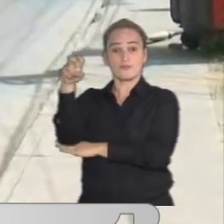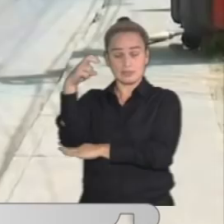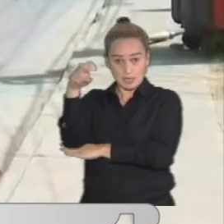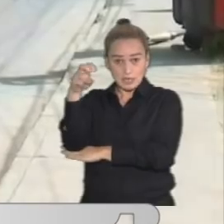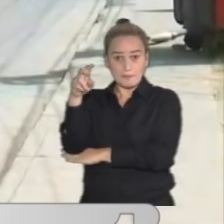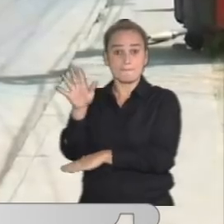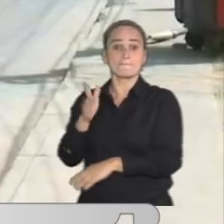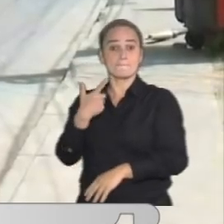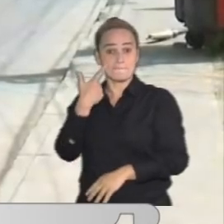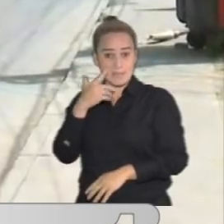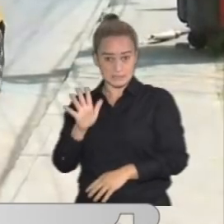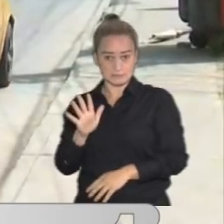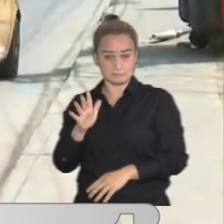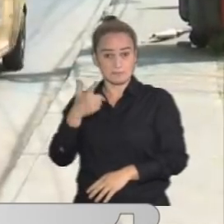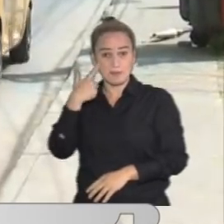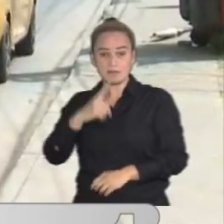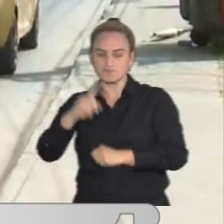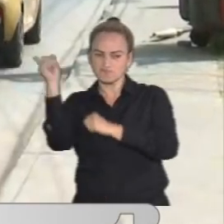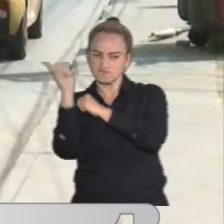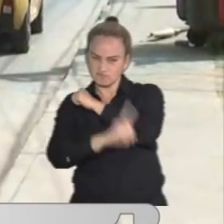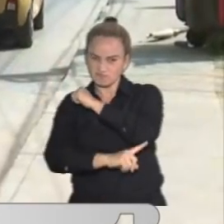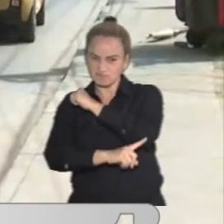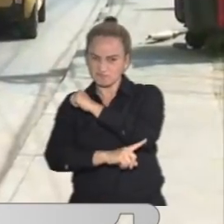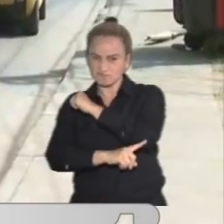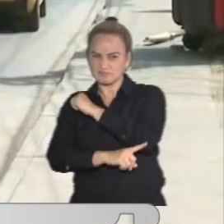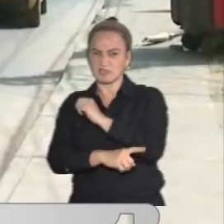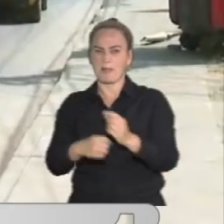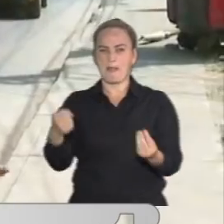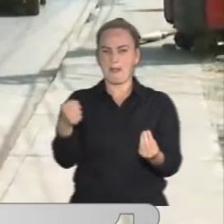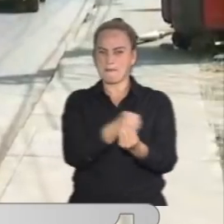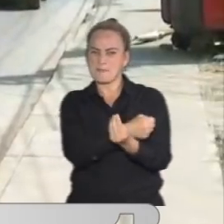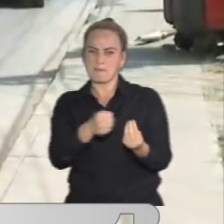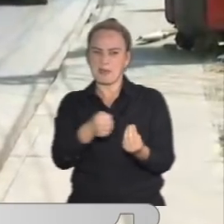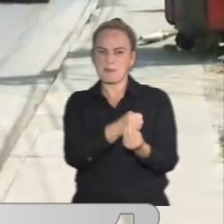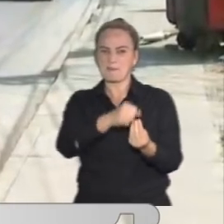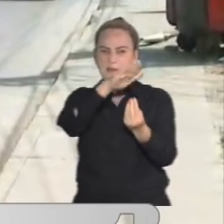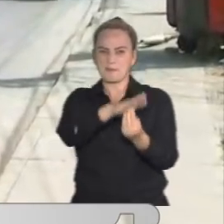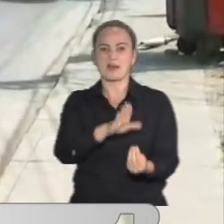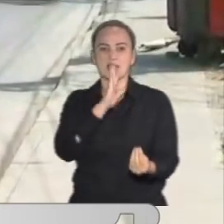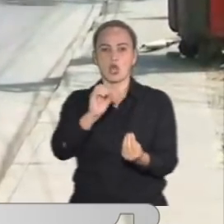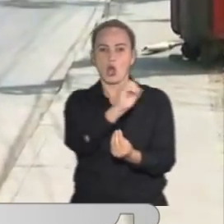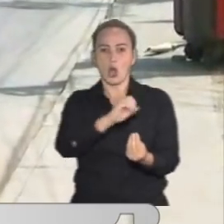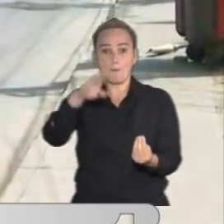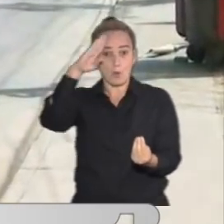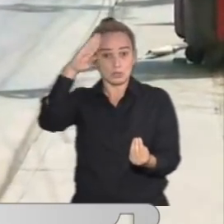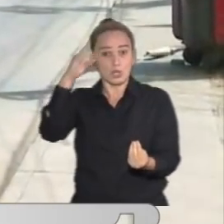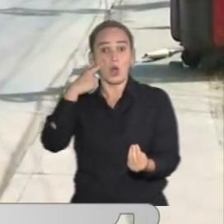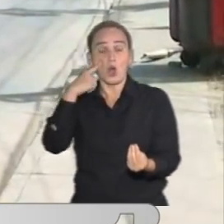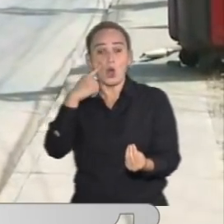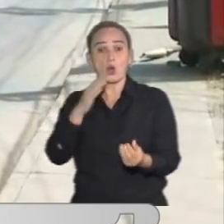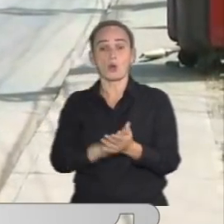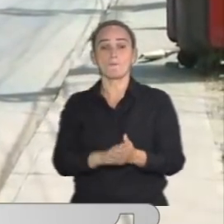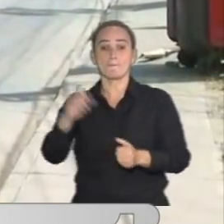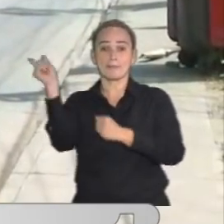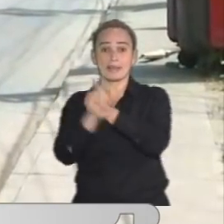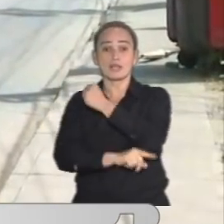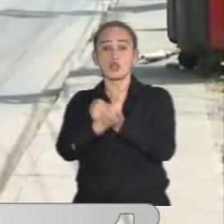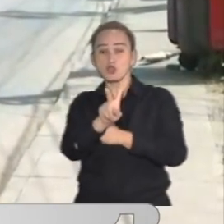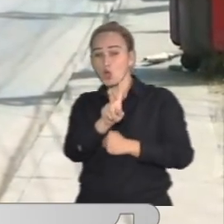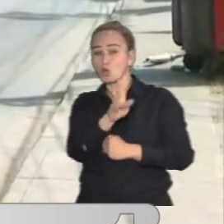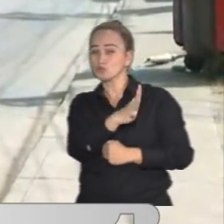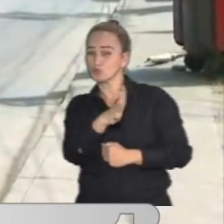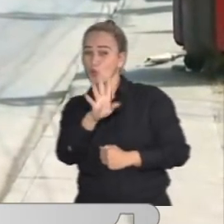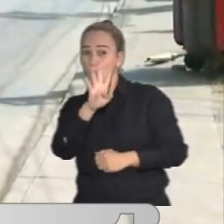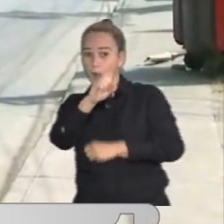podría estar enfrentando delitos de violencia contra servidor público. Este delito tiene una pena de dos a cuatro